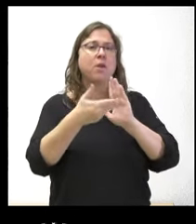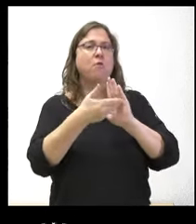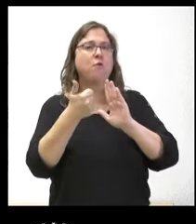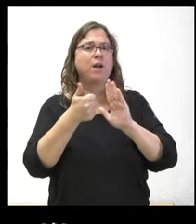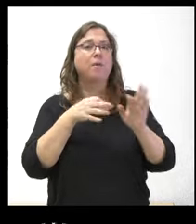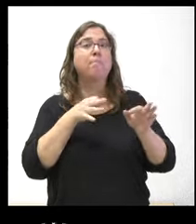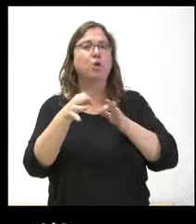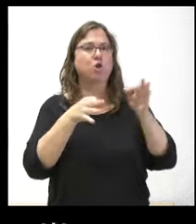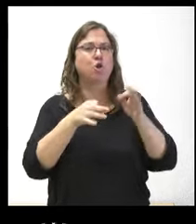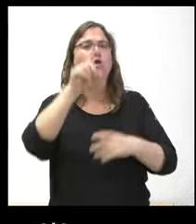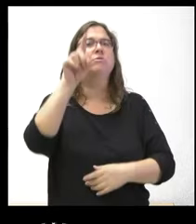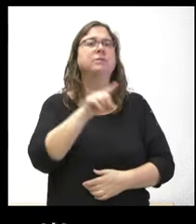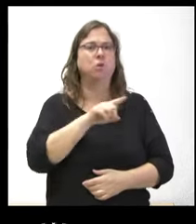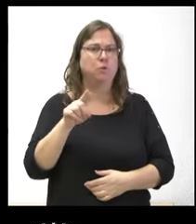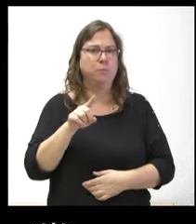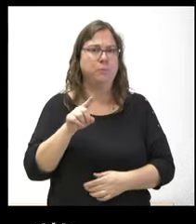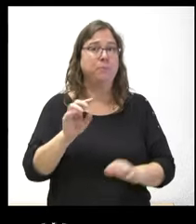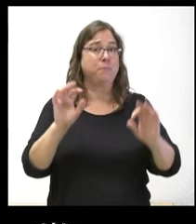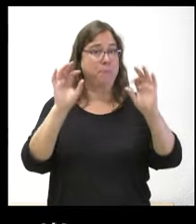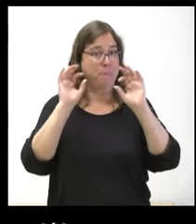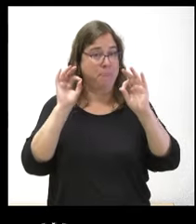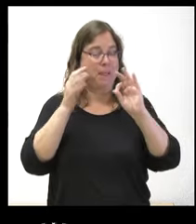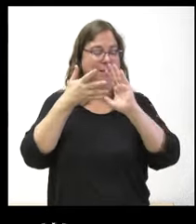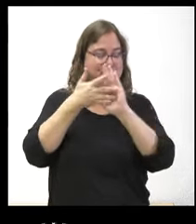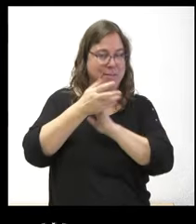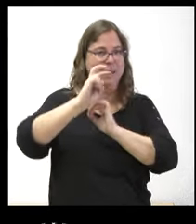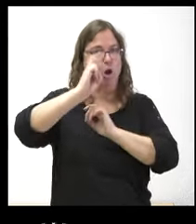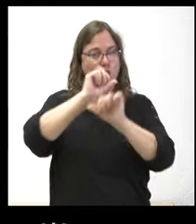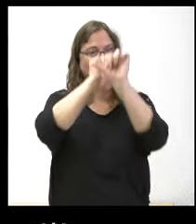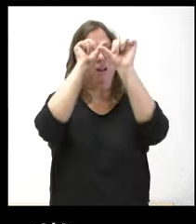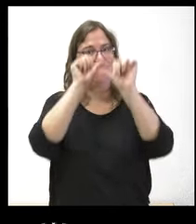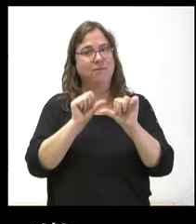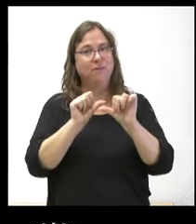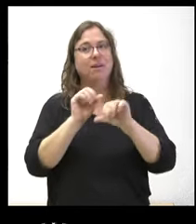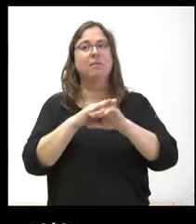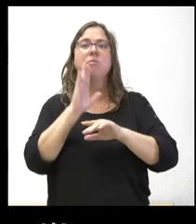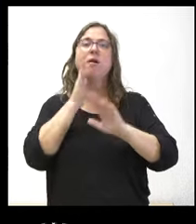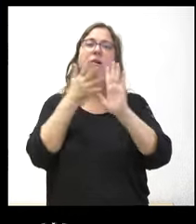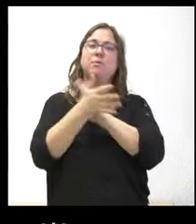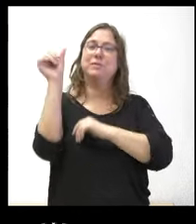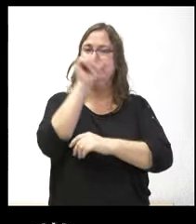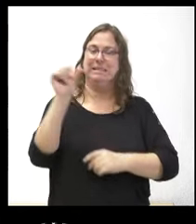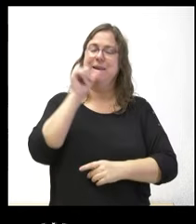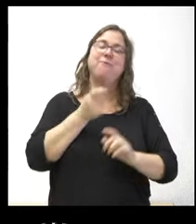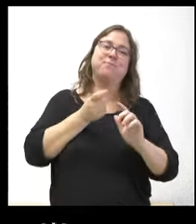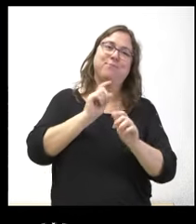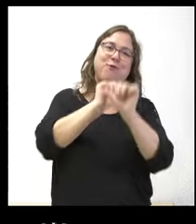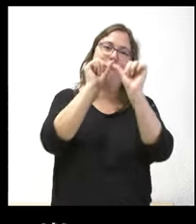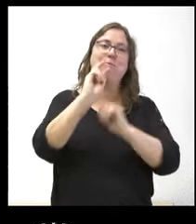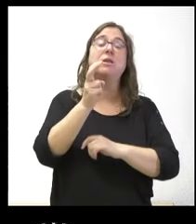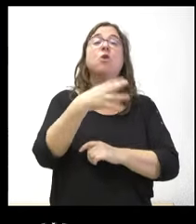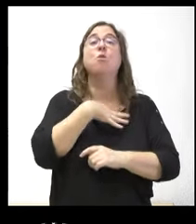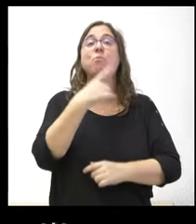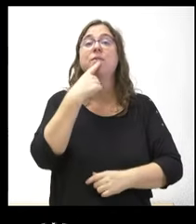y en concreto por planteárselo de otra manera a como se lo hemos planteado en últimas semanas no sé si nos puede